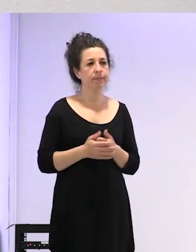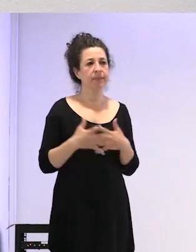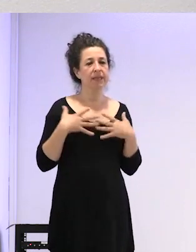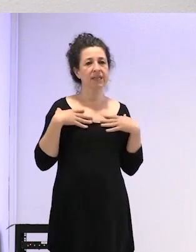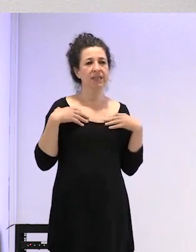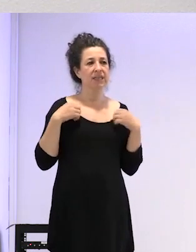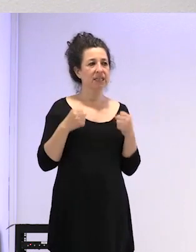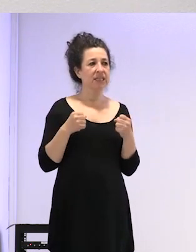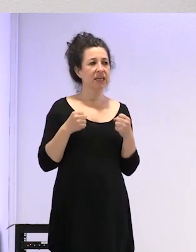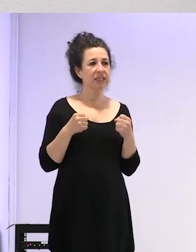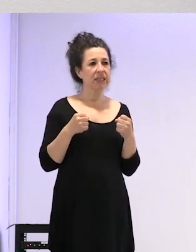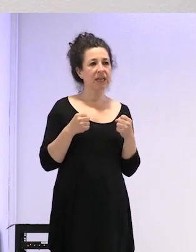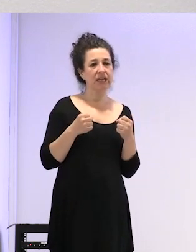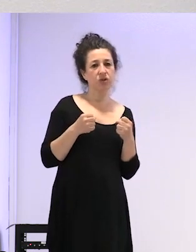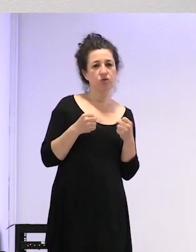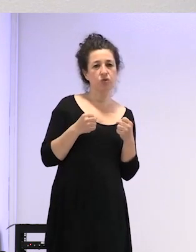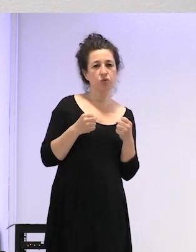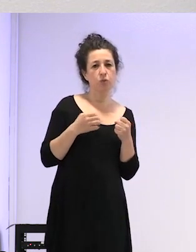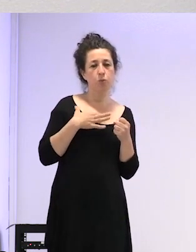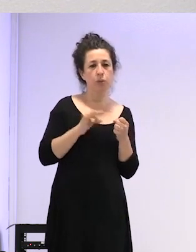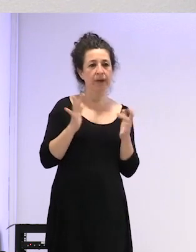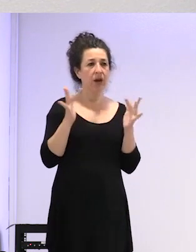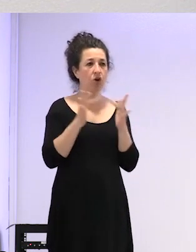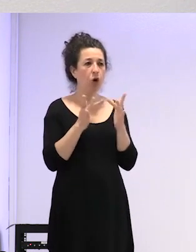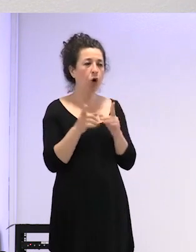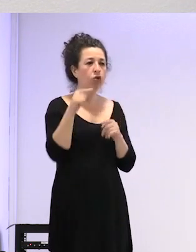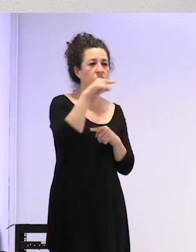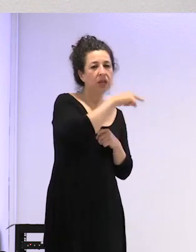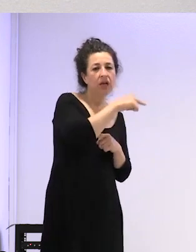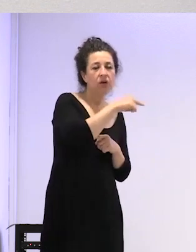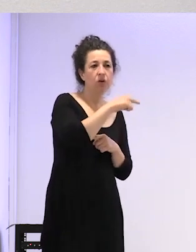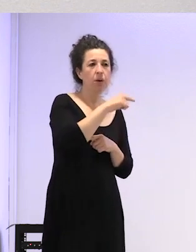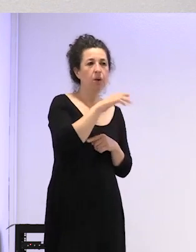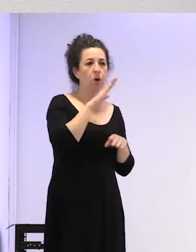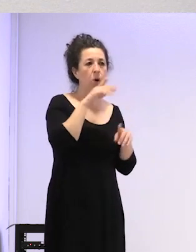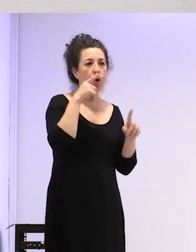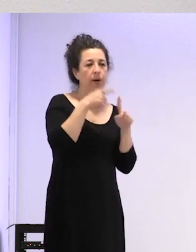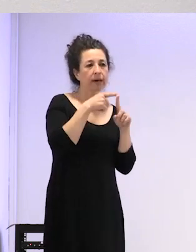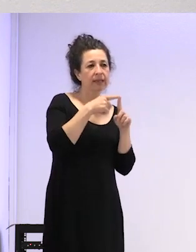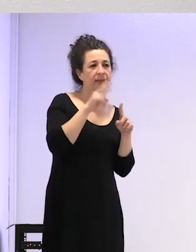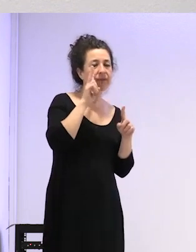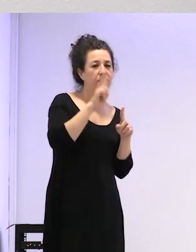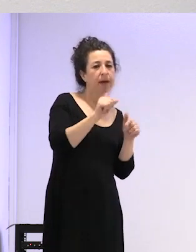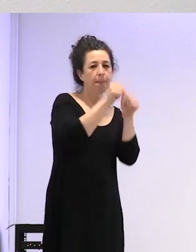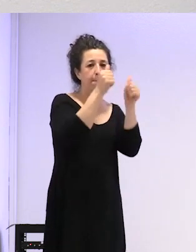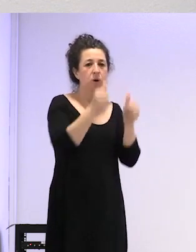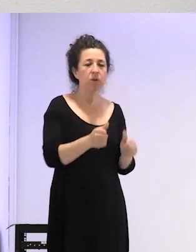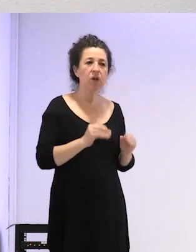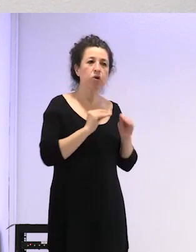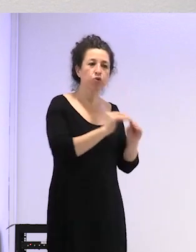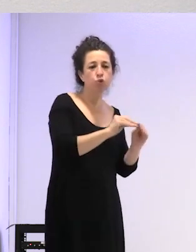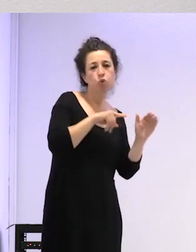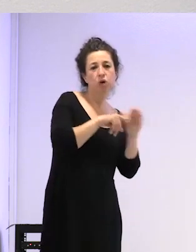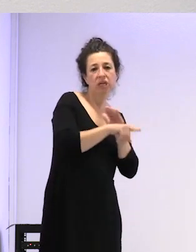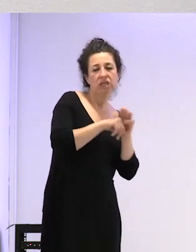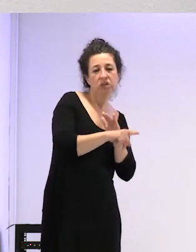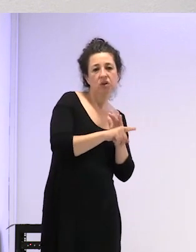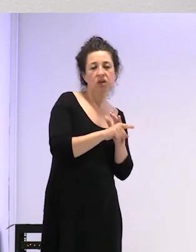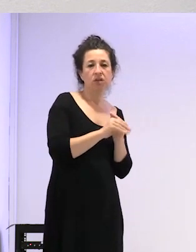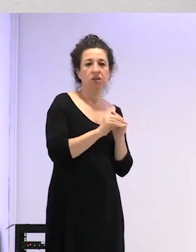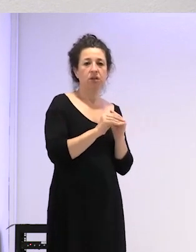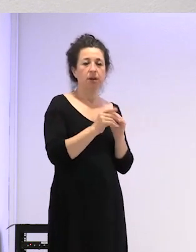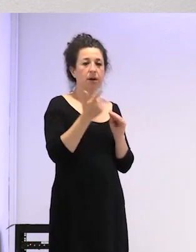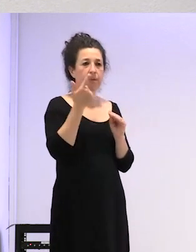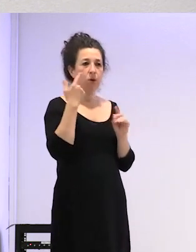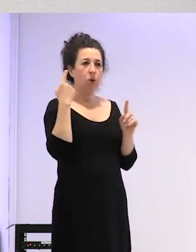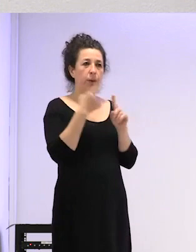sanitarios de la zona sanitaria que se haya puesto en contacto contigo para ver cómo es este modelo que tú gestionas para ver